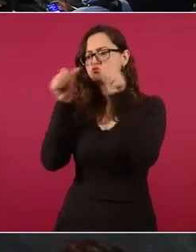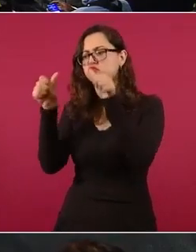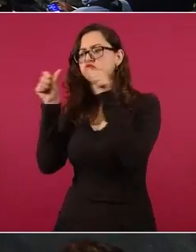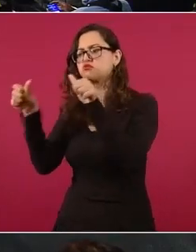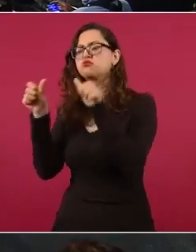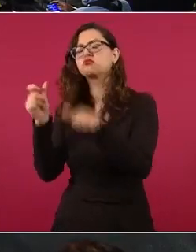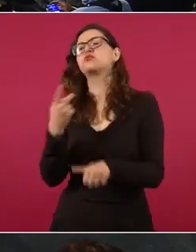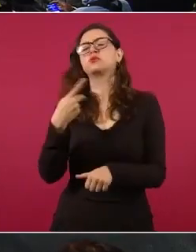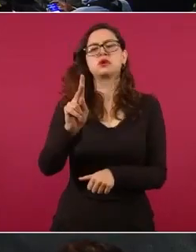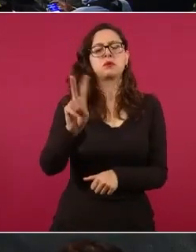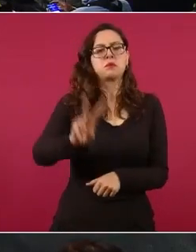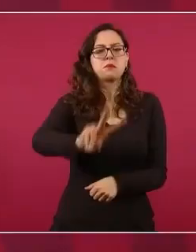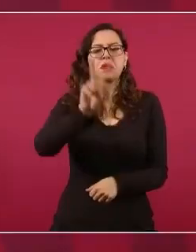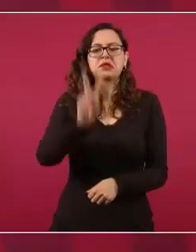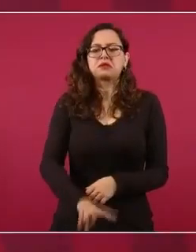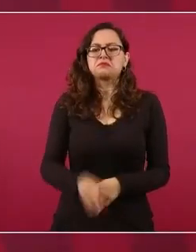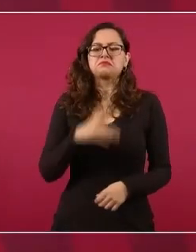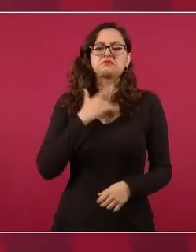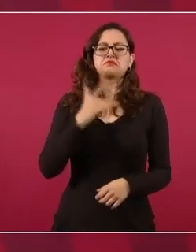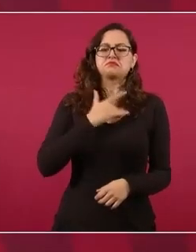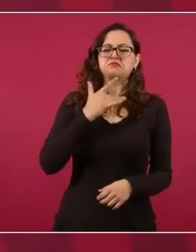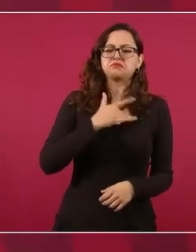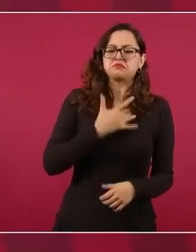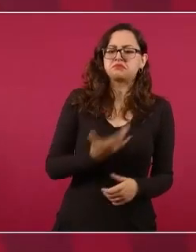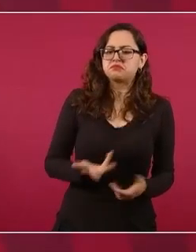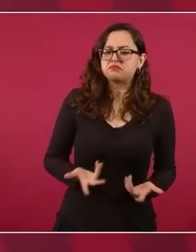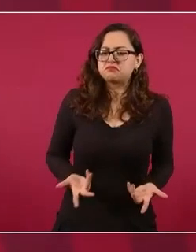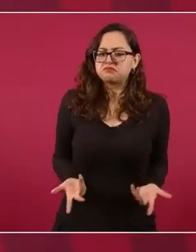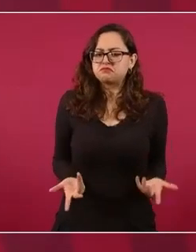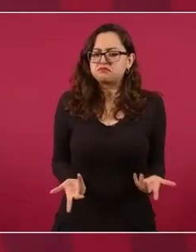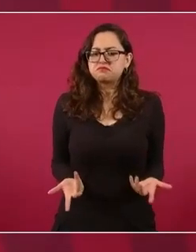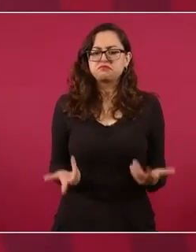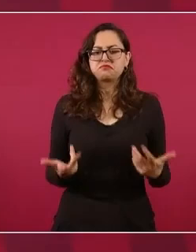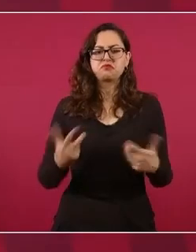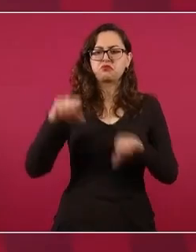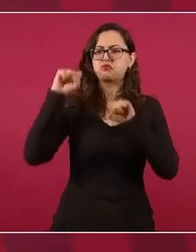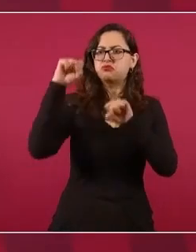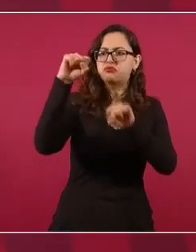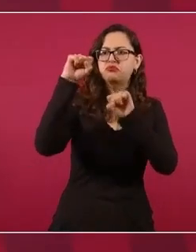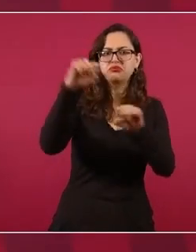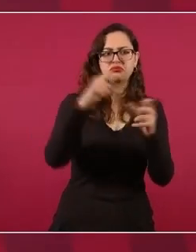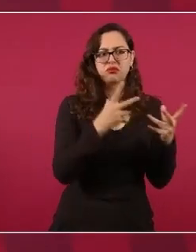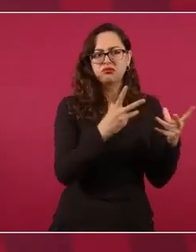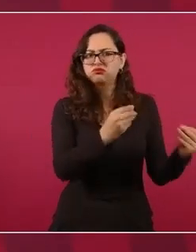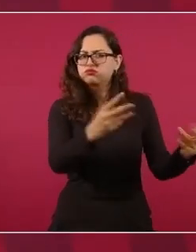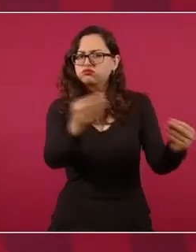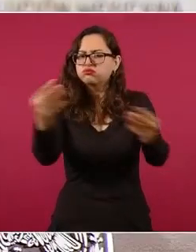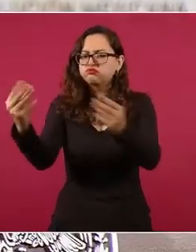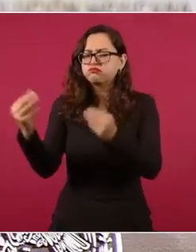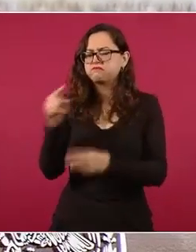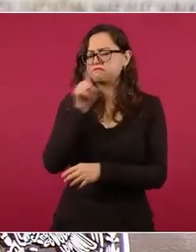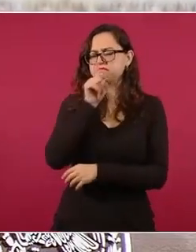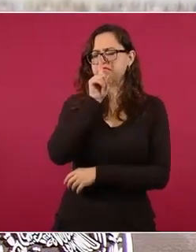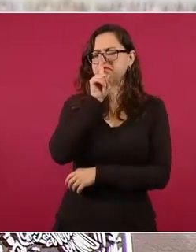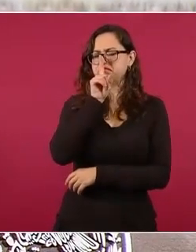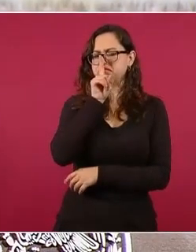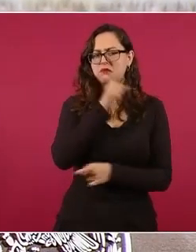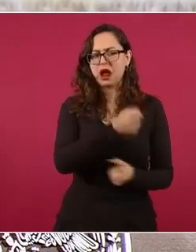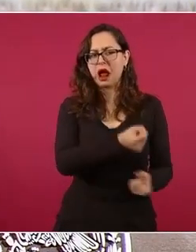muchas protestas y sí,